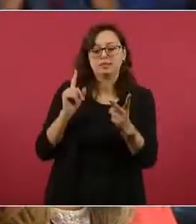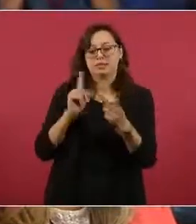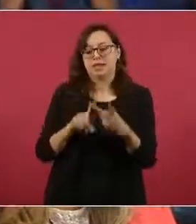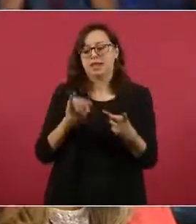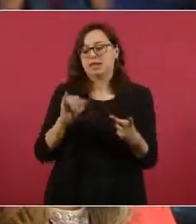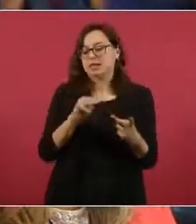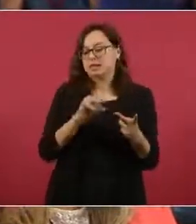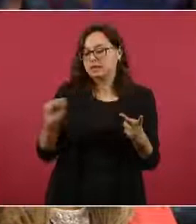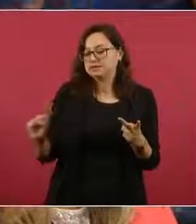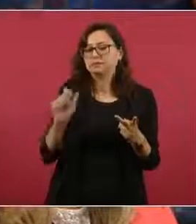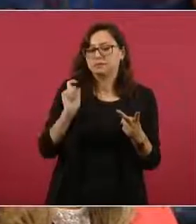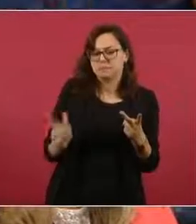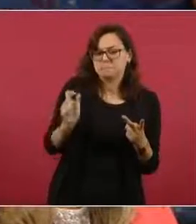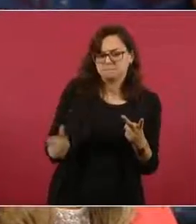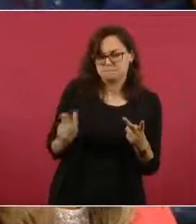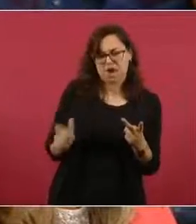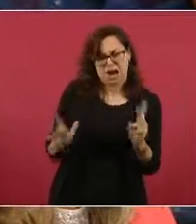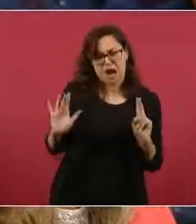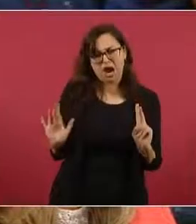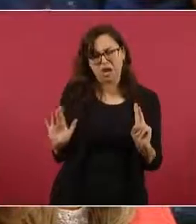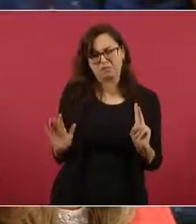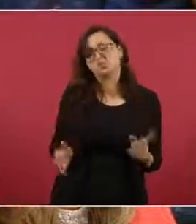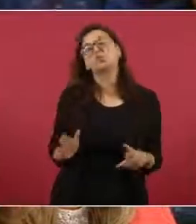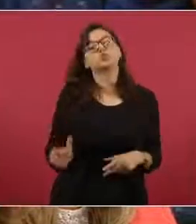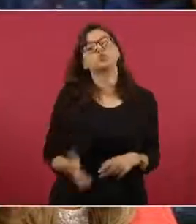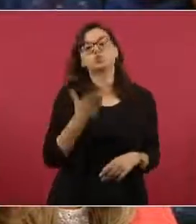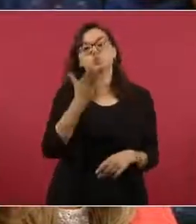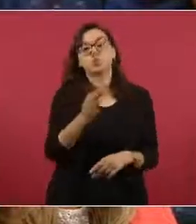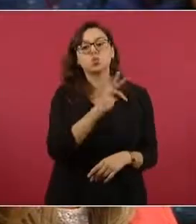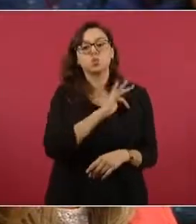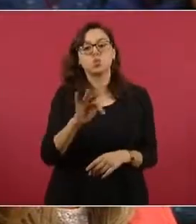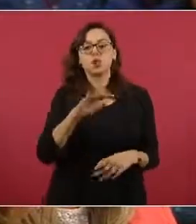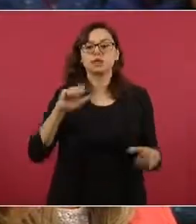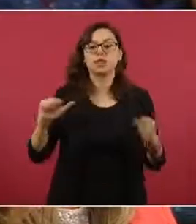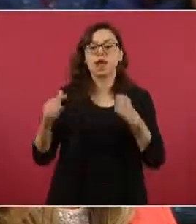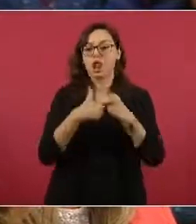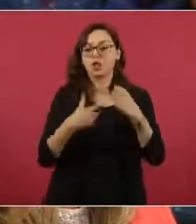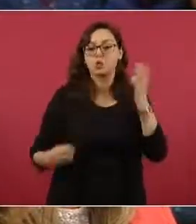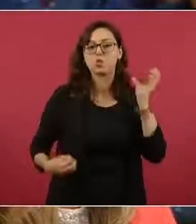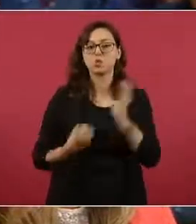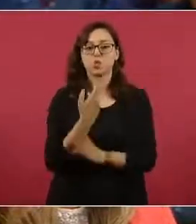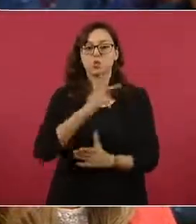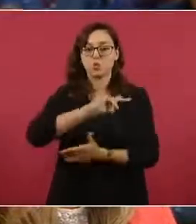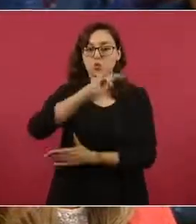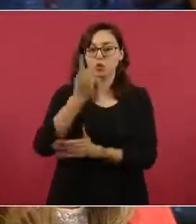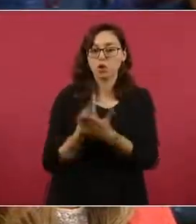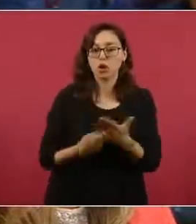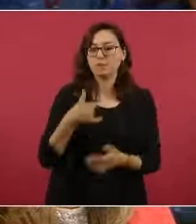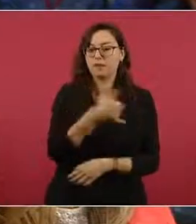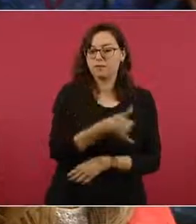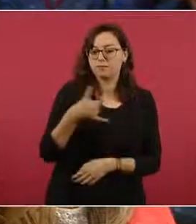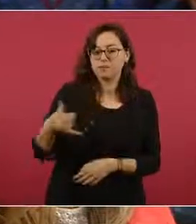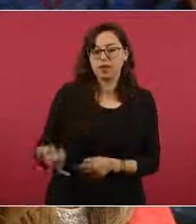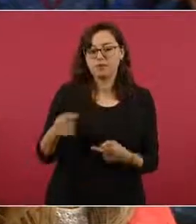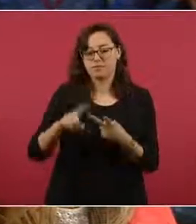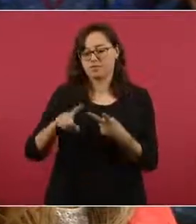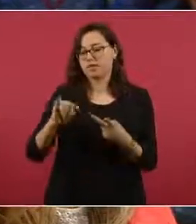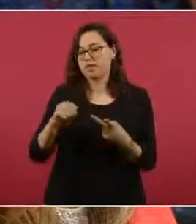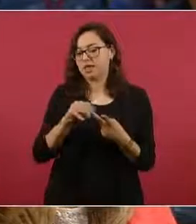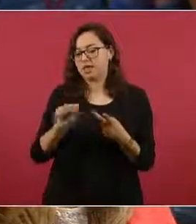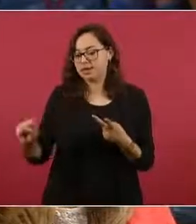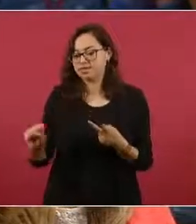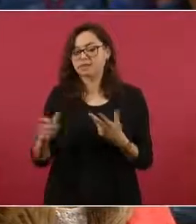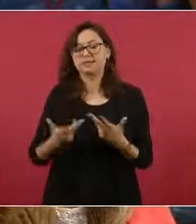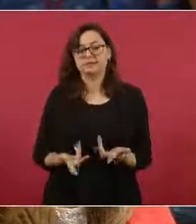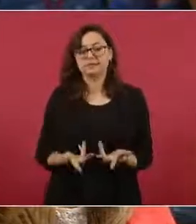social? Ellos le están pidiendo que si usted puede crear un programa en conjunto entre el Infonavit y el IMSS, ¿se